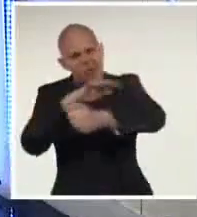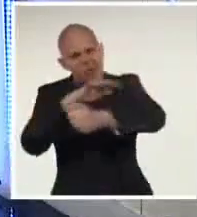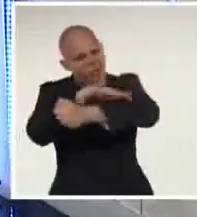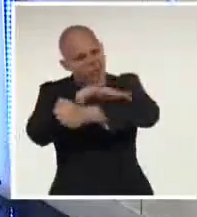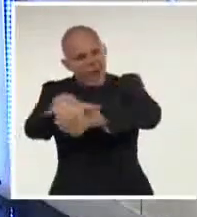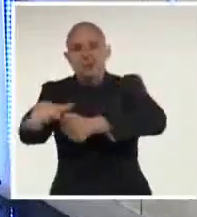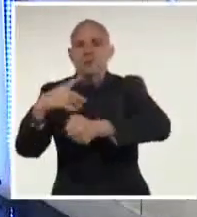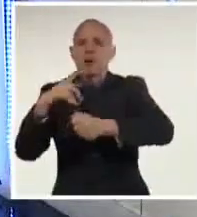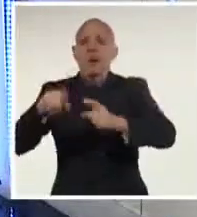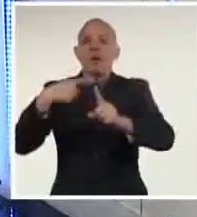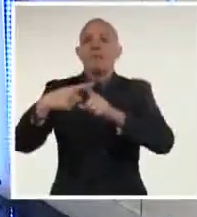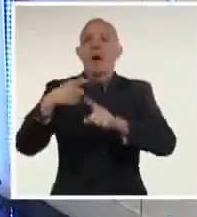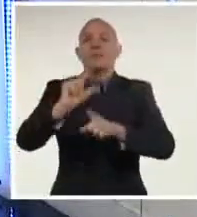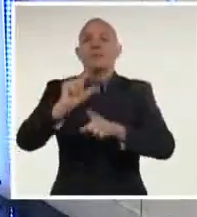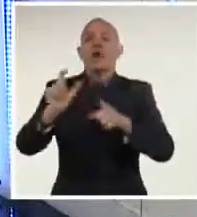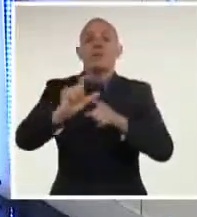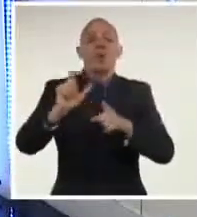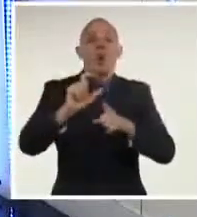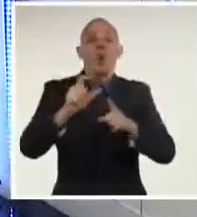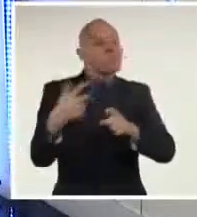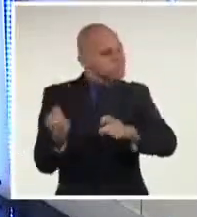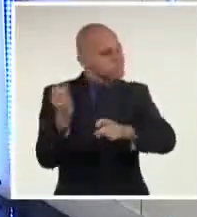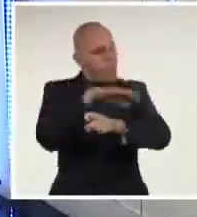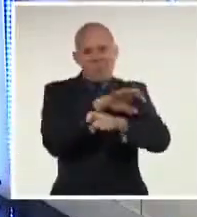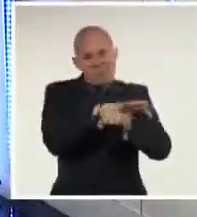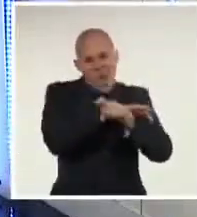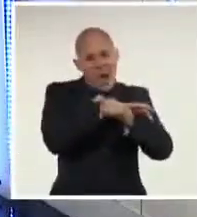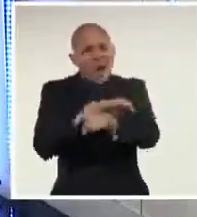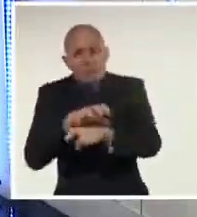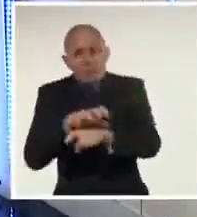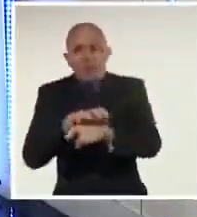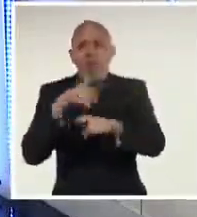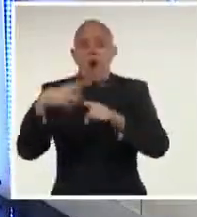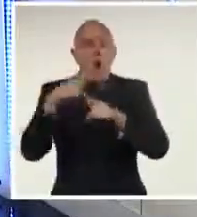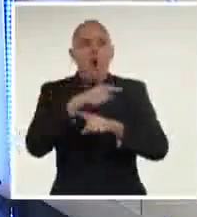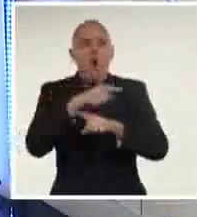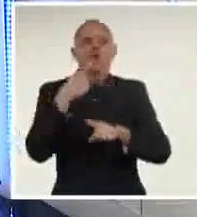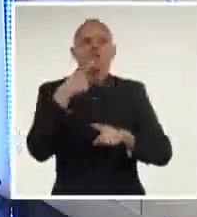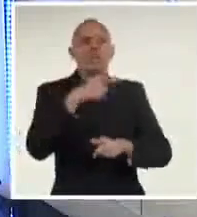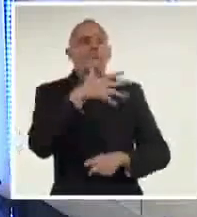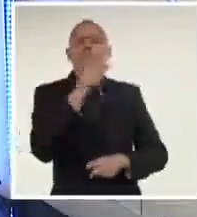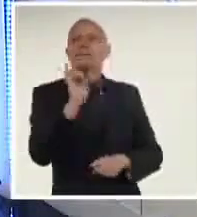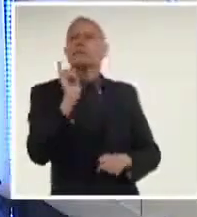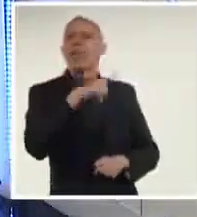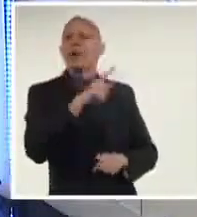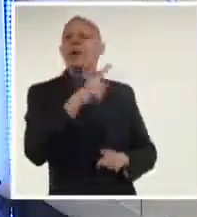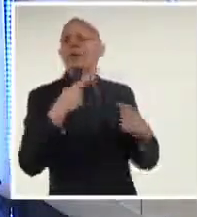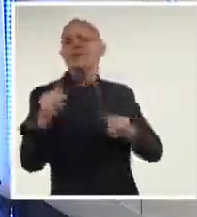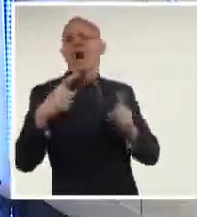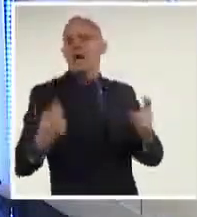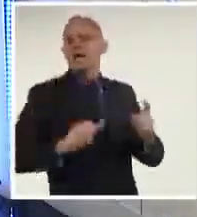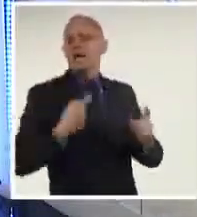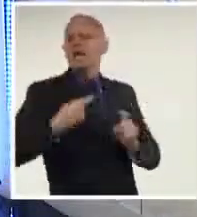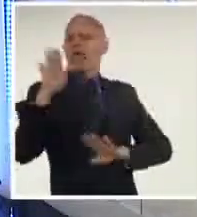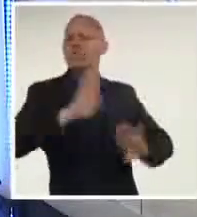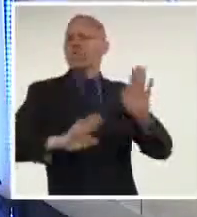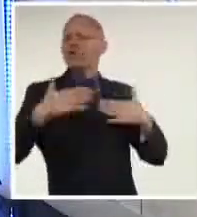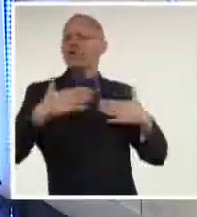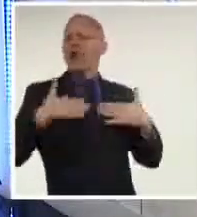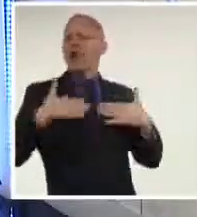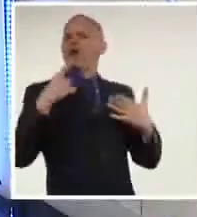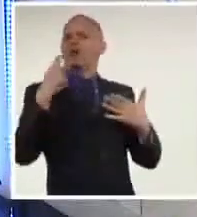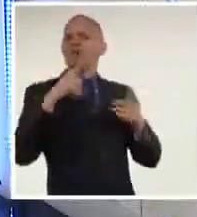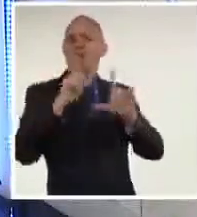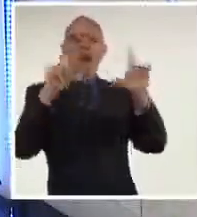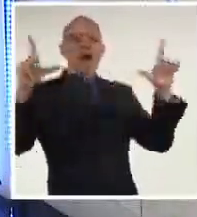campo se movieron a Lima. En sus lugares de origen les hicieron ceremonias de despedida como si marcharan a ser mártires por la patria, con carteles que decían, Perú,